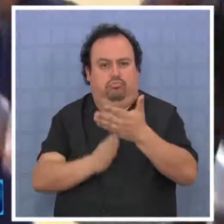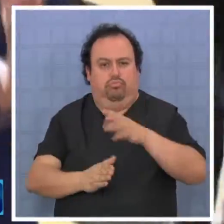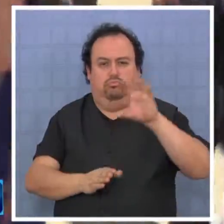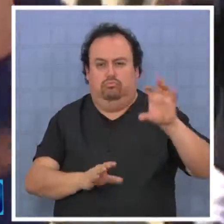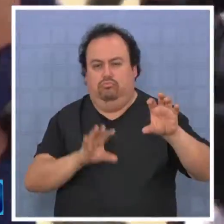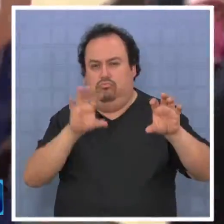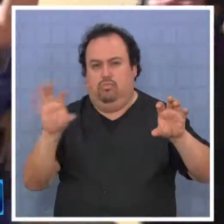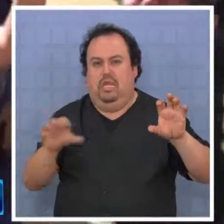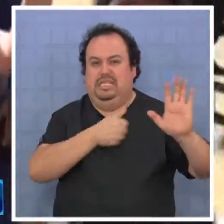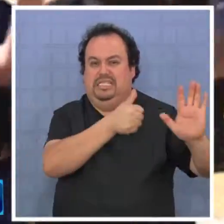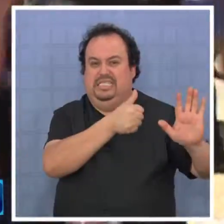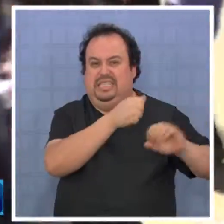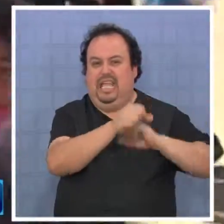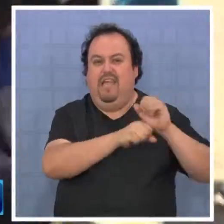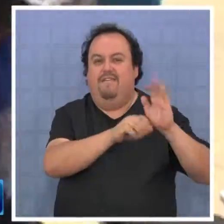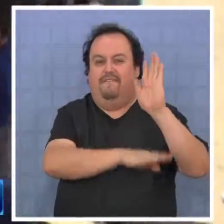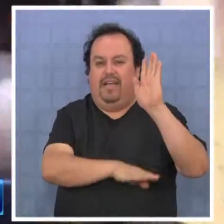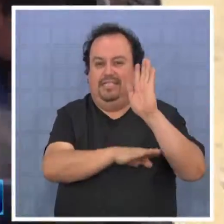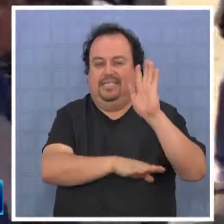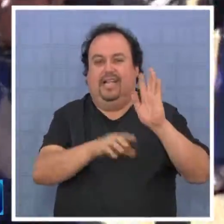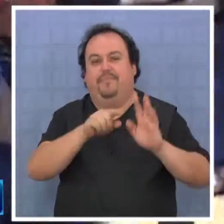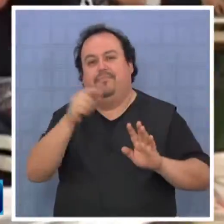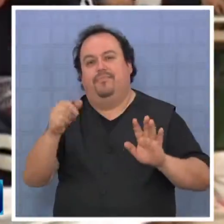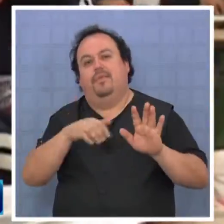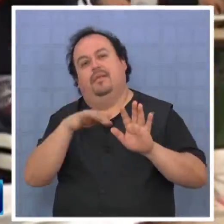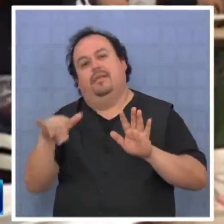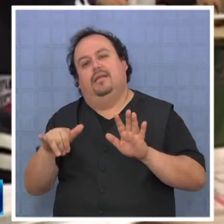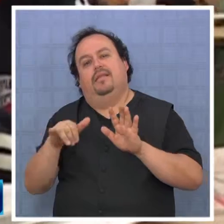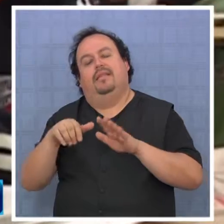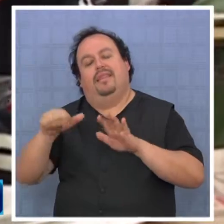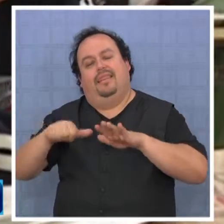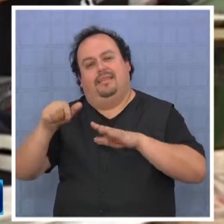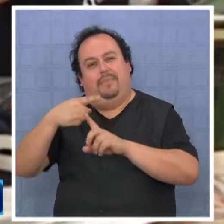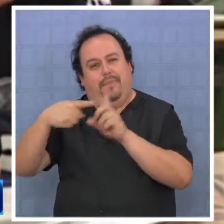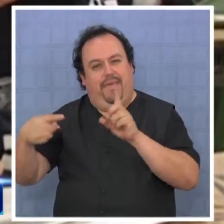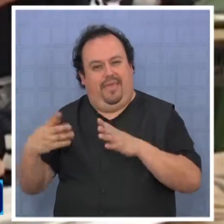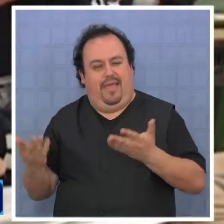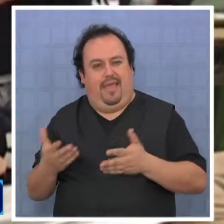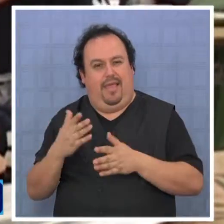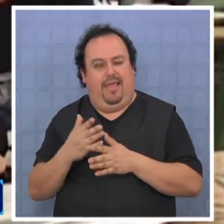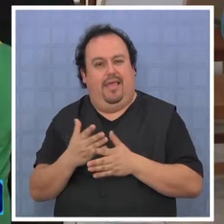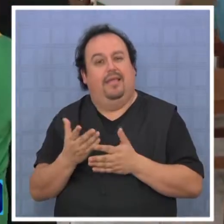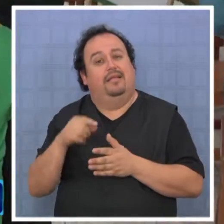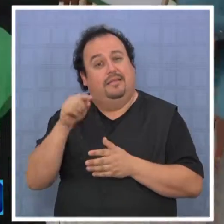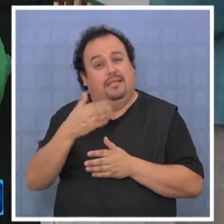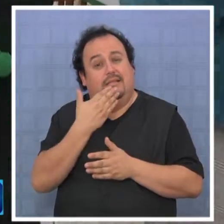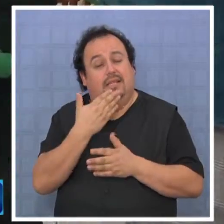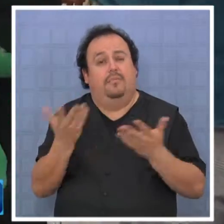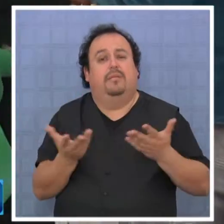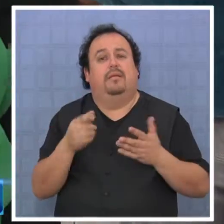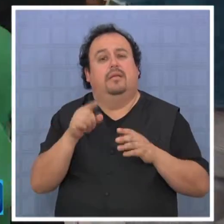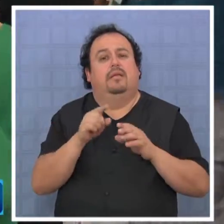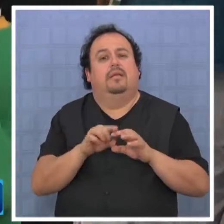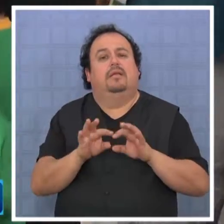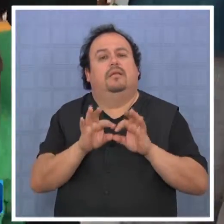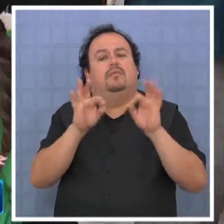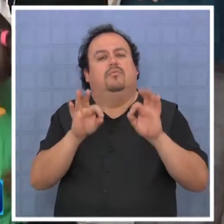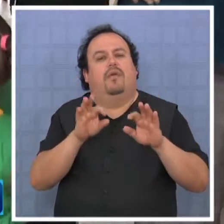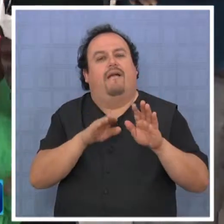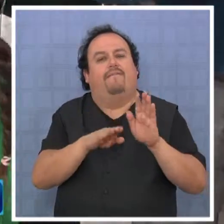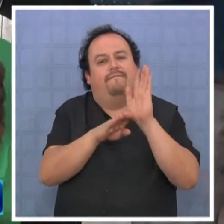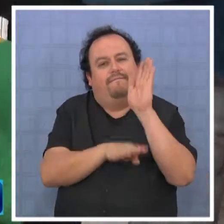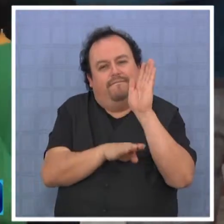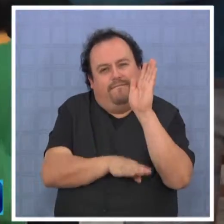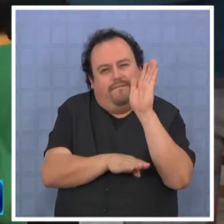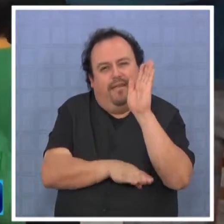dividida en dos siglos, uno de seis años para la básica y otro de seis para la media. Sin embargo, si a esto agregamos la